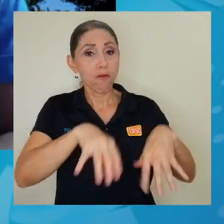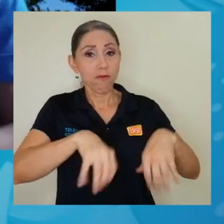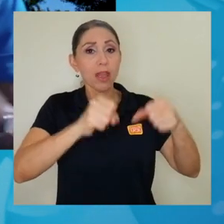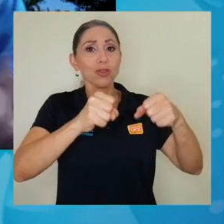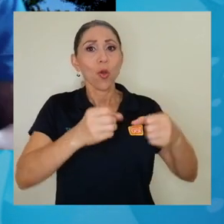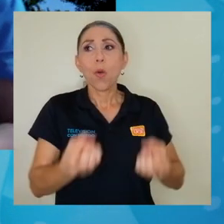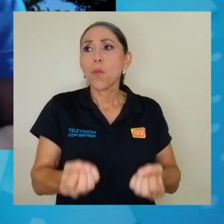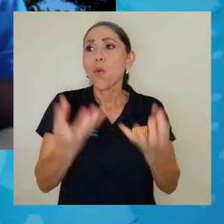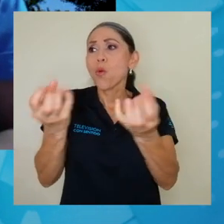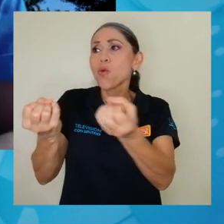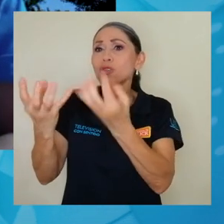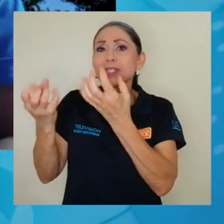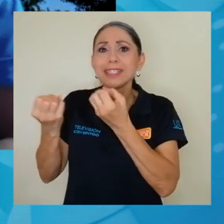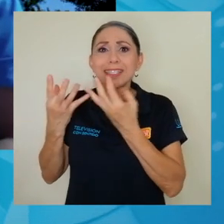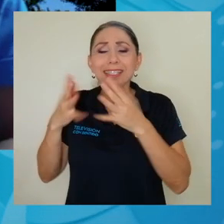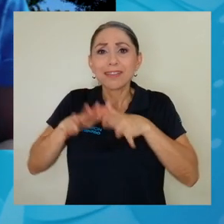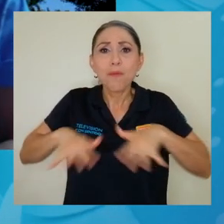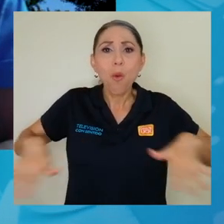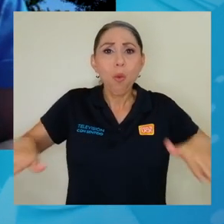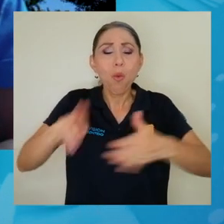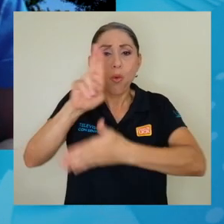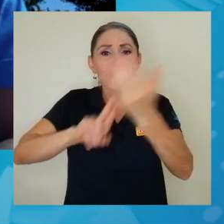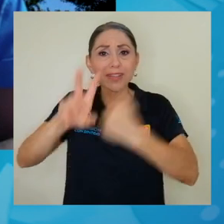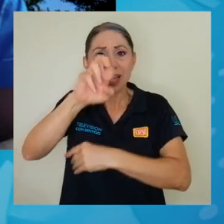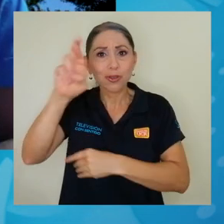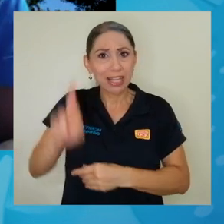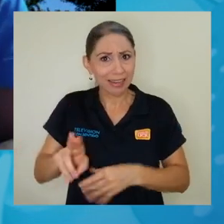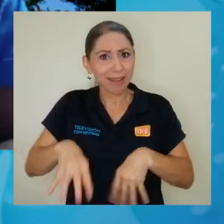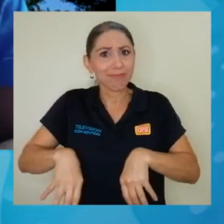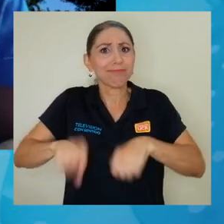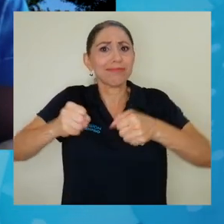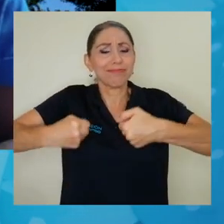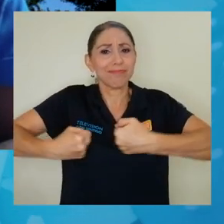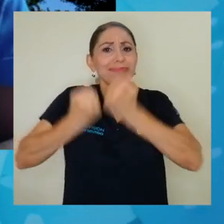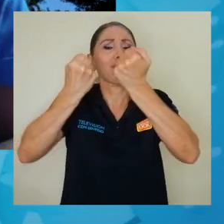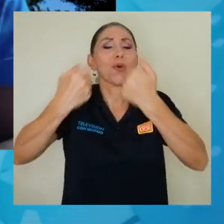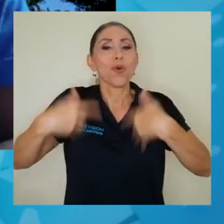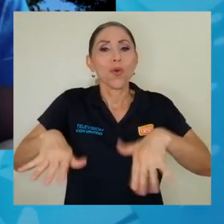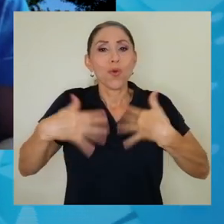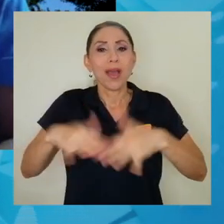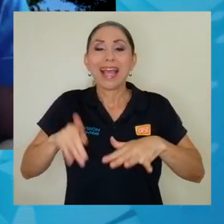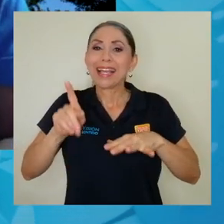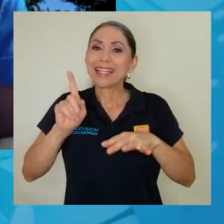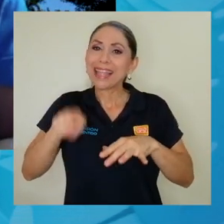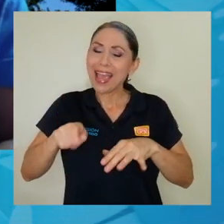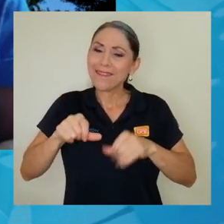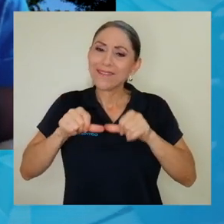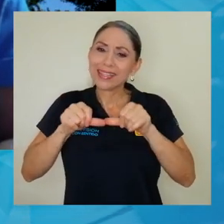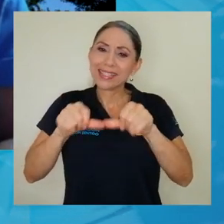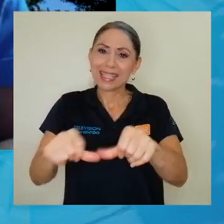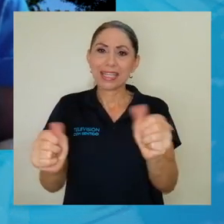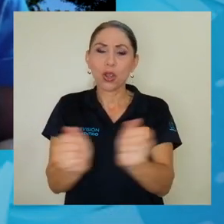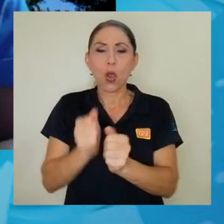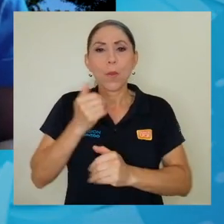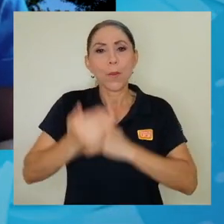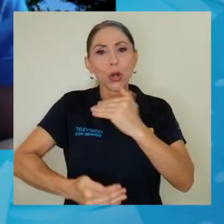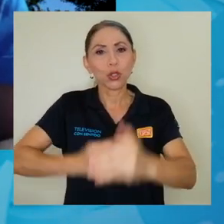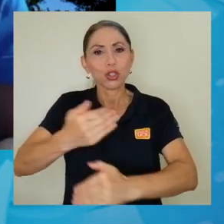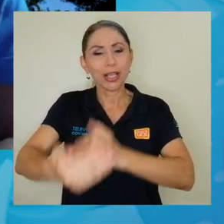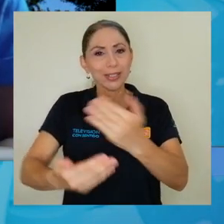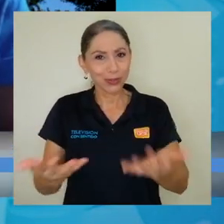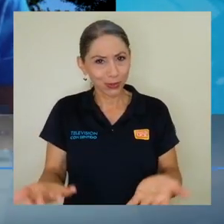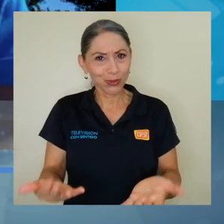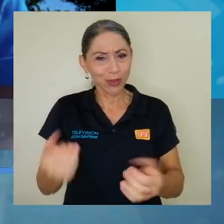impuso y se nos impuso a muchísimas unidades de la Universidad de Costa Rica el tener que seguir generando los procesos